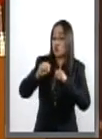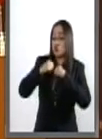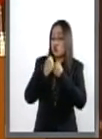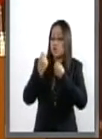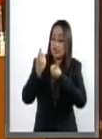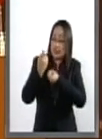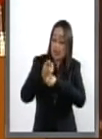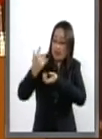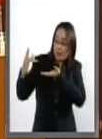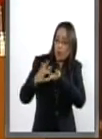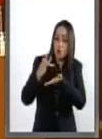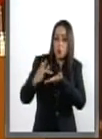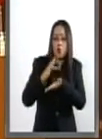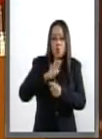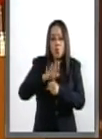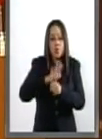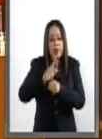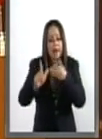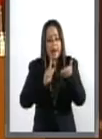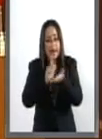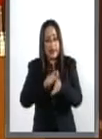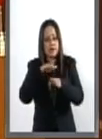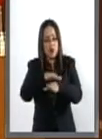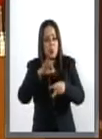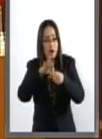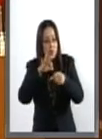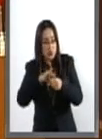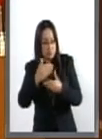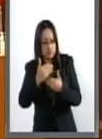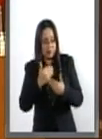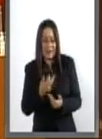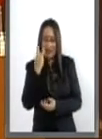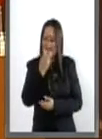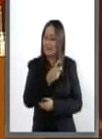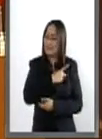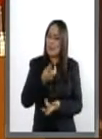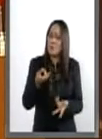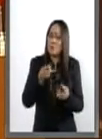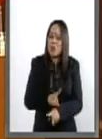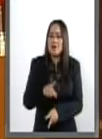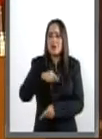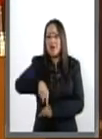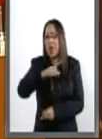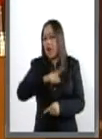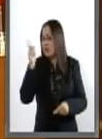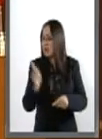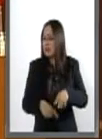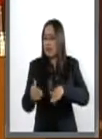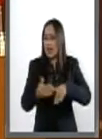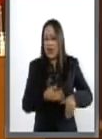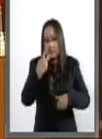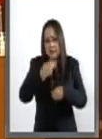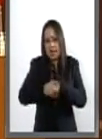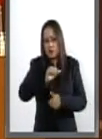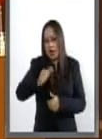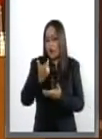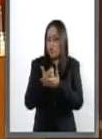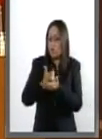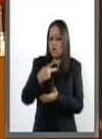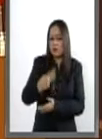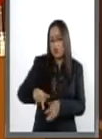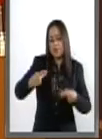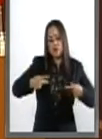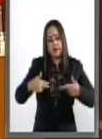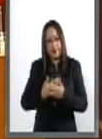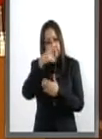revertir las tóxicas reformas estructurales que tanto daño han causado a la economía de los mexicanos. Revisemos aquellos